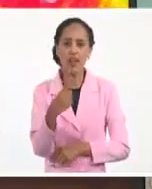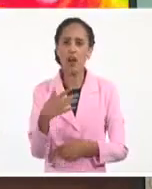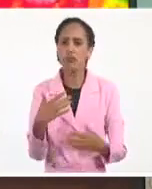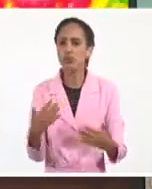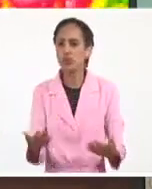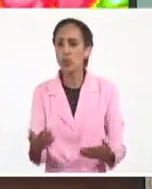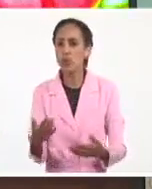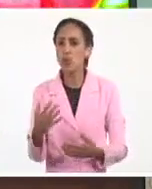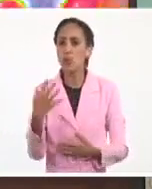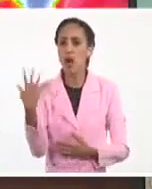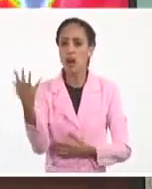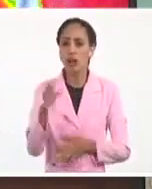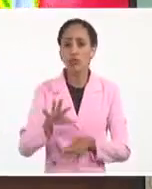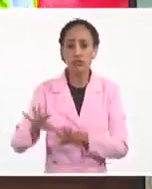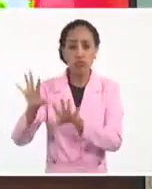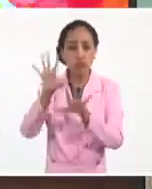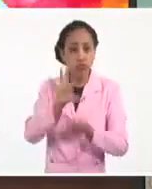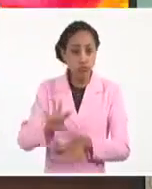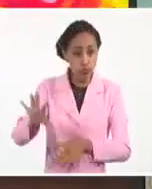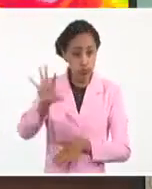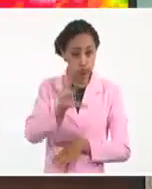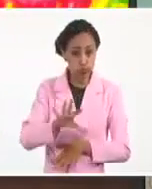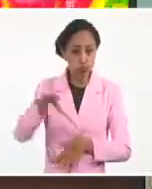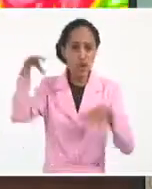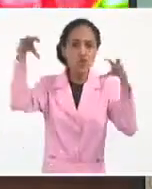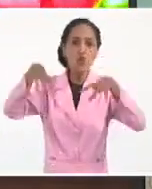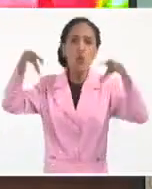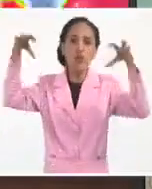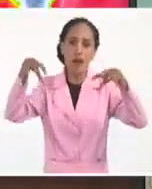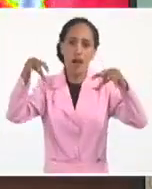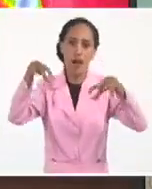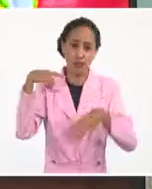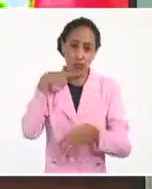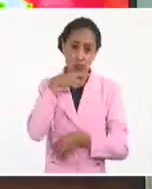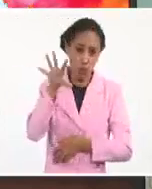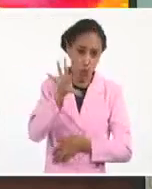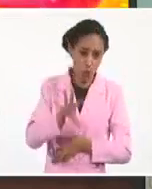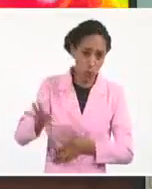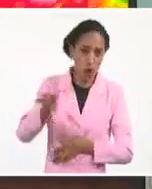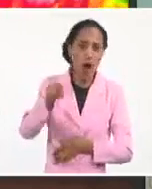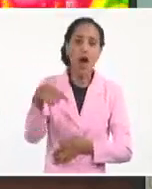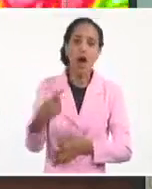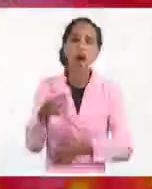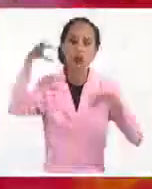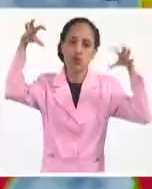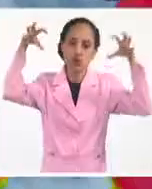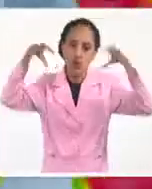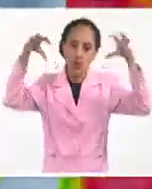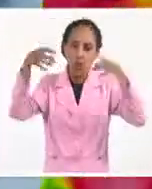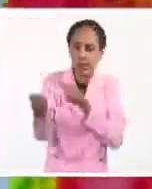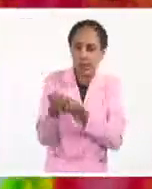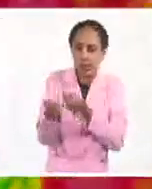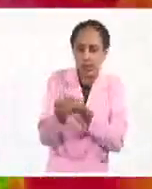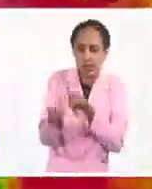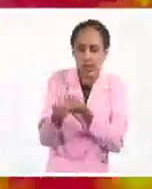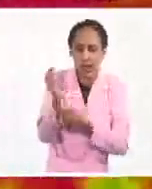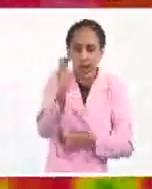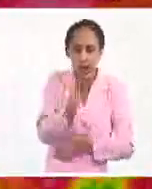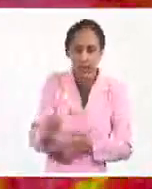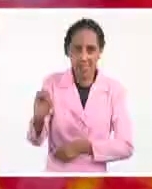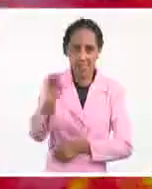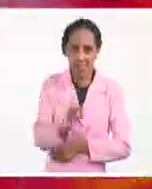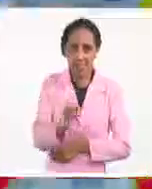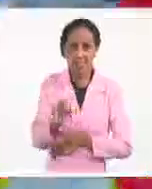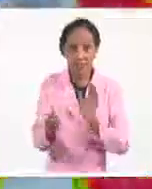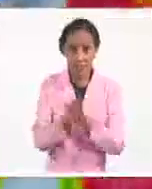aproximando ya las áreas de lluvia fuertes a la zona más oriental de Cuba. Comenzará a llover